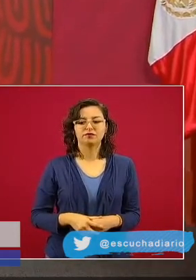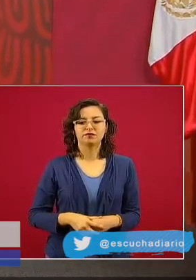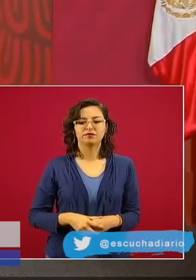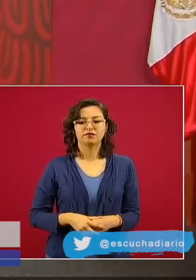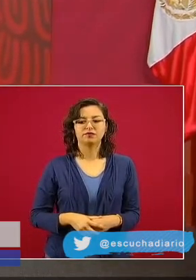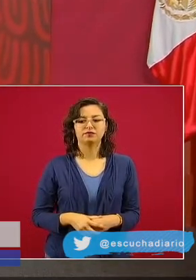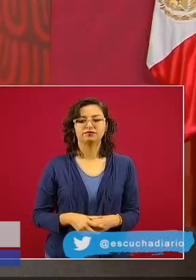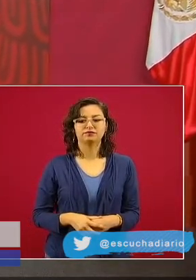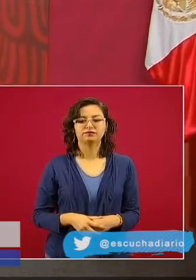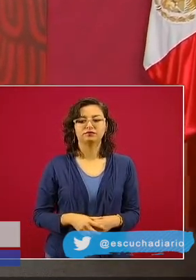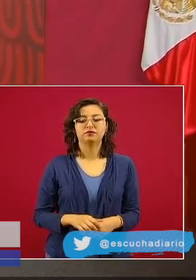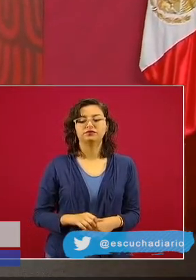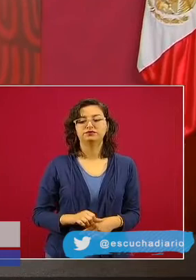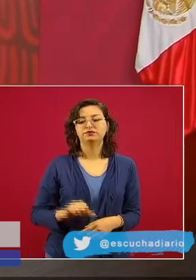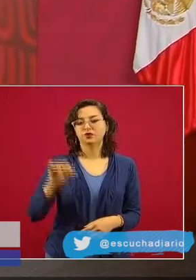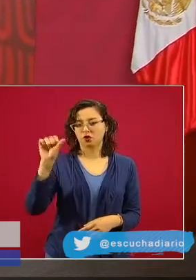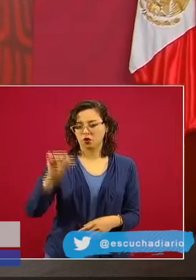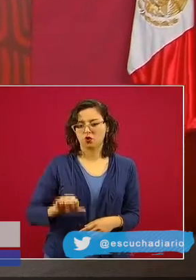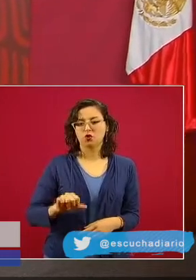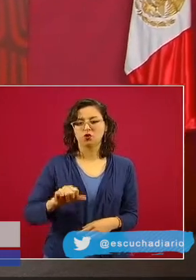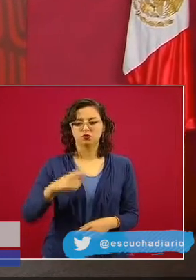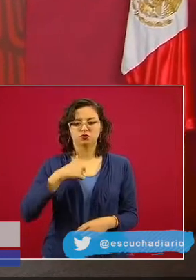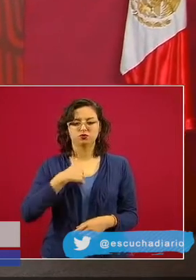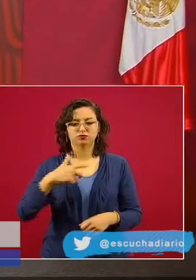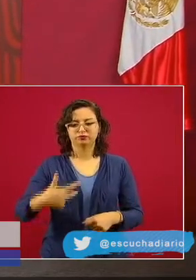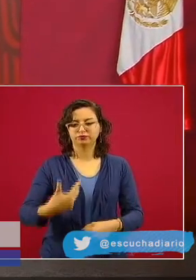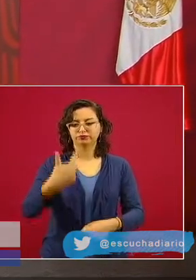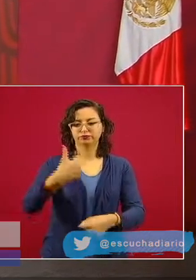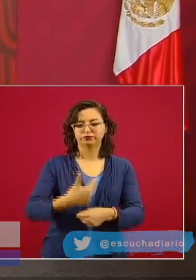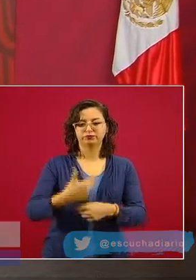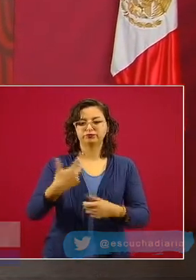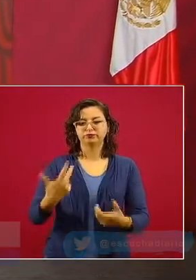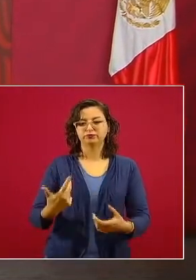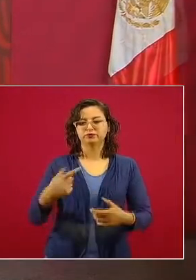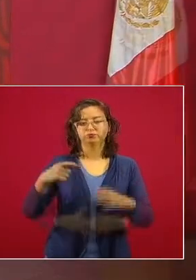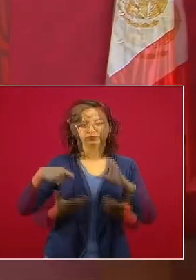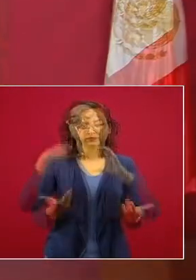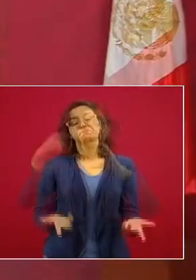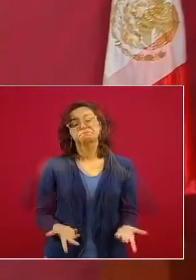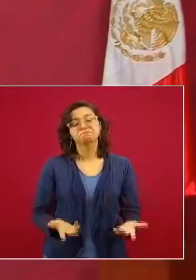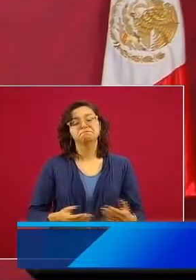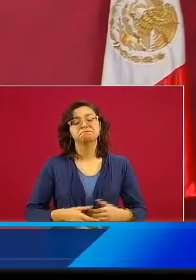% del PIB, fue mucho menor a la anunciada por el Inegi.